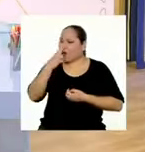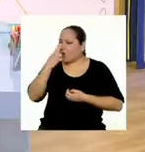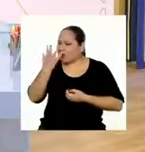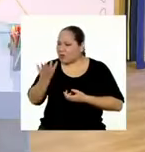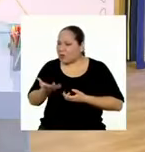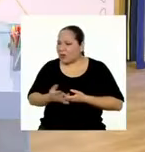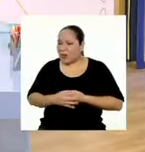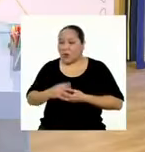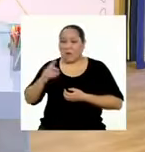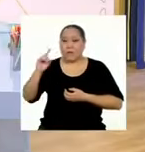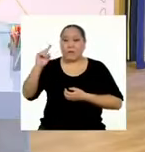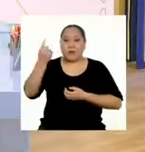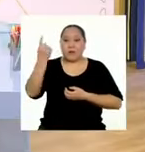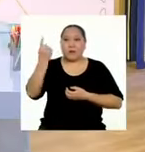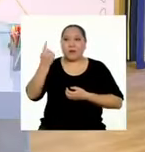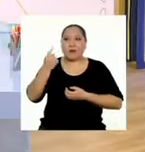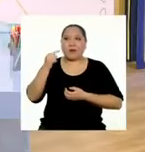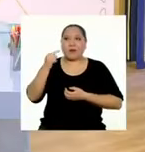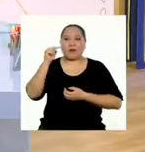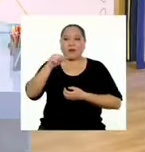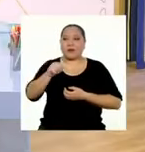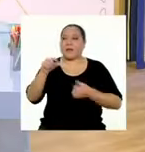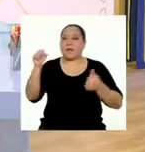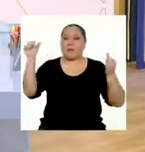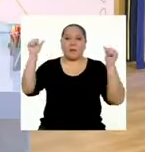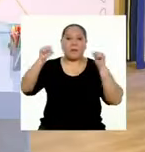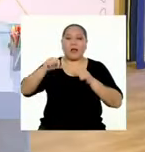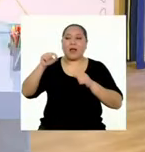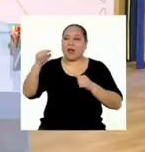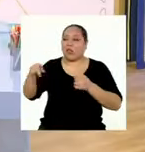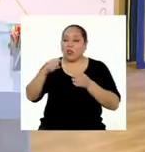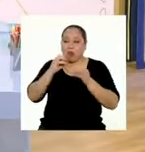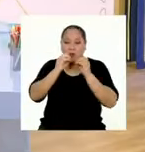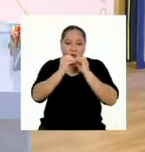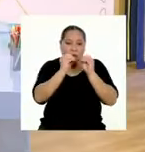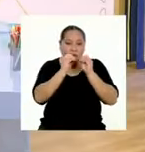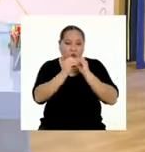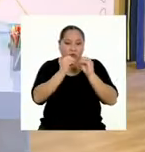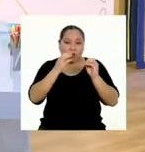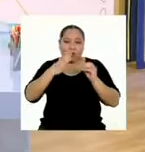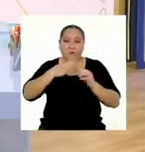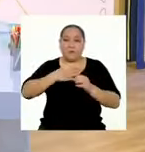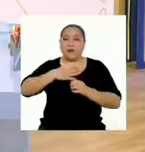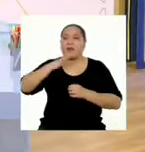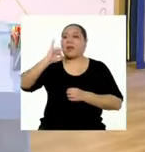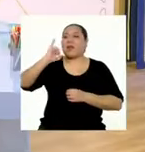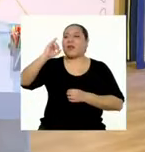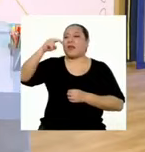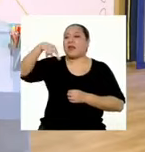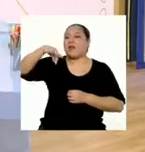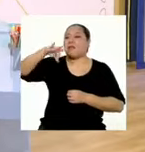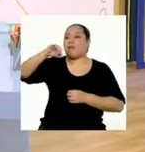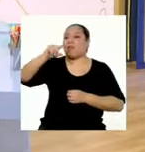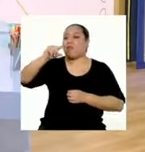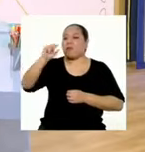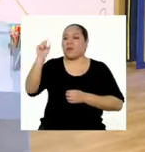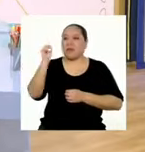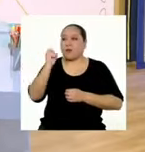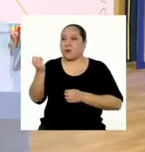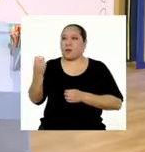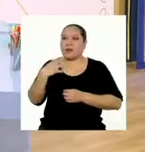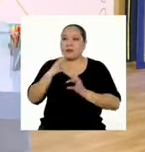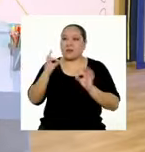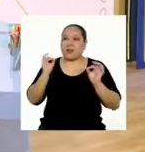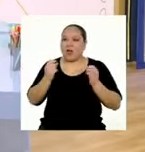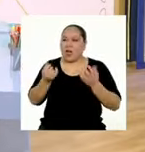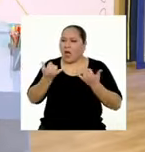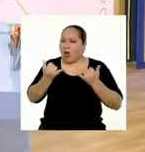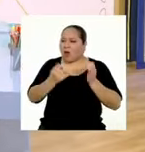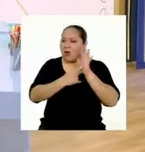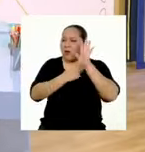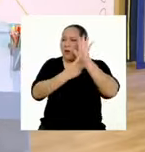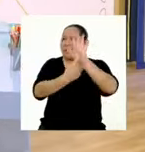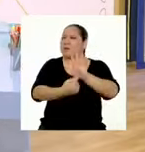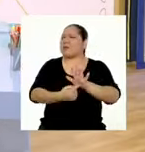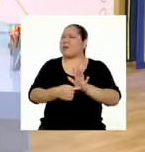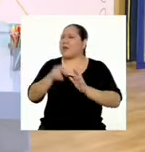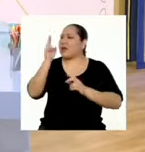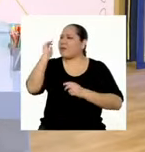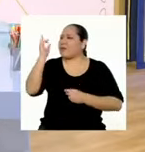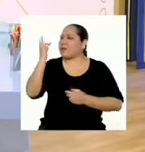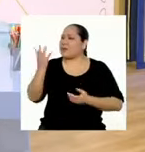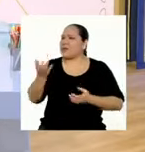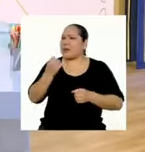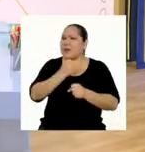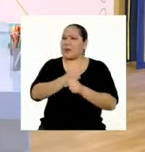¡Tocino! ¡Primero que nada está muy mal que hayas metido mano en mi infografía sin decirme nada! ¡Ahora que voy a presentarle a la